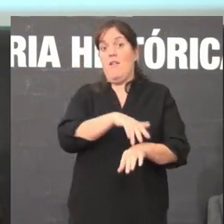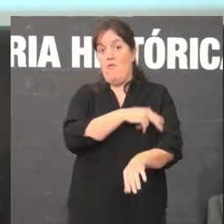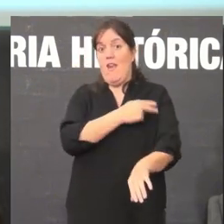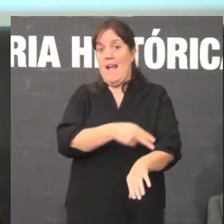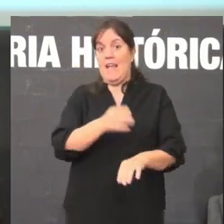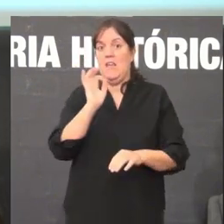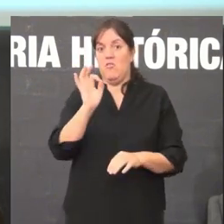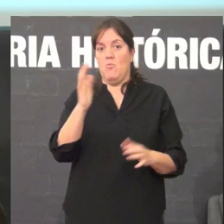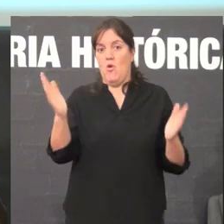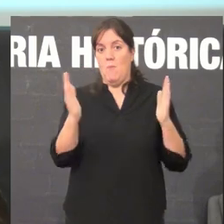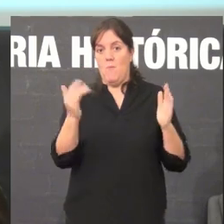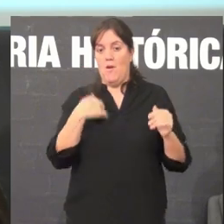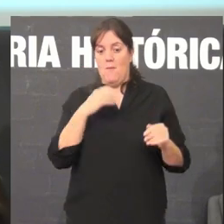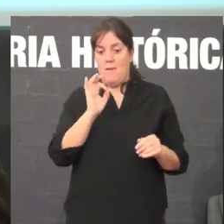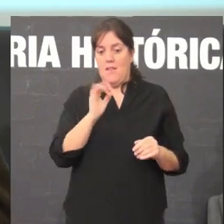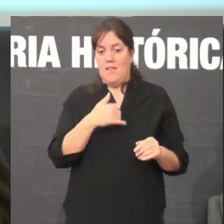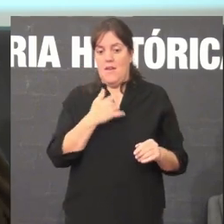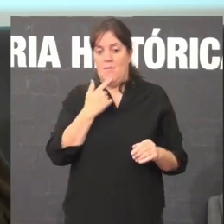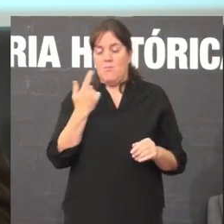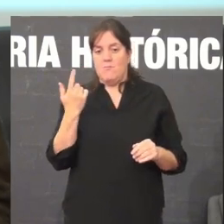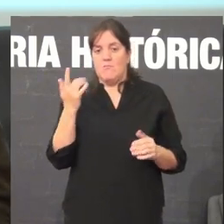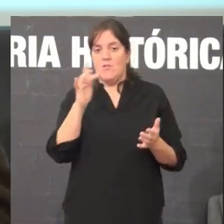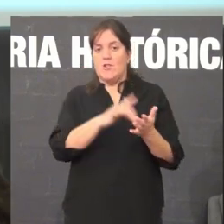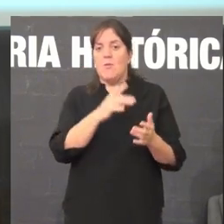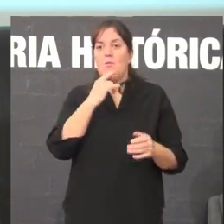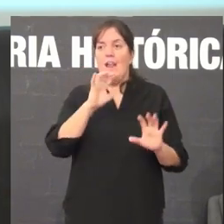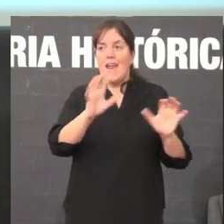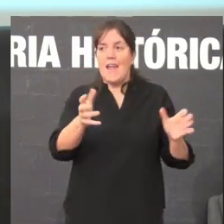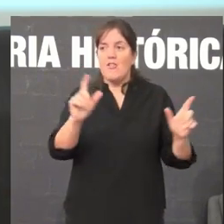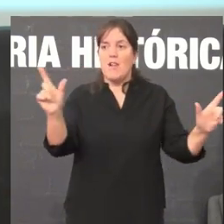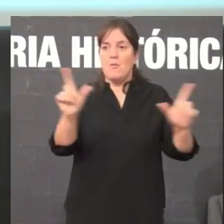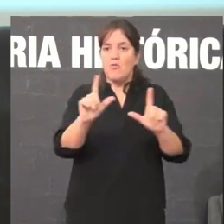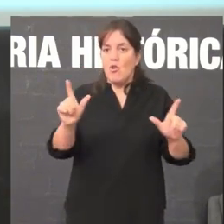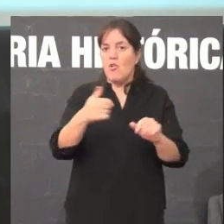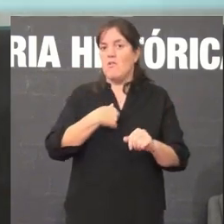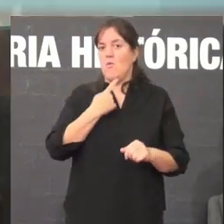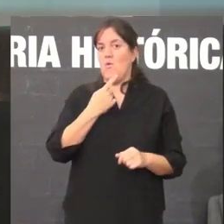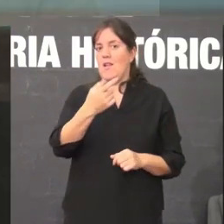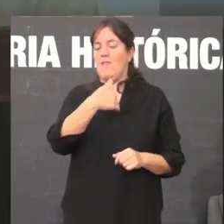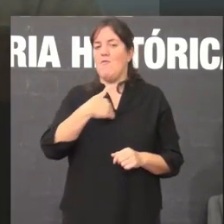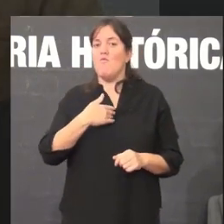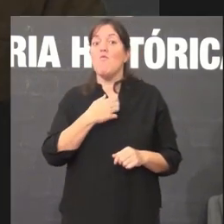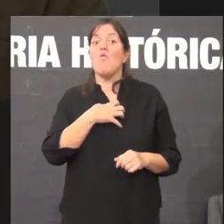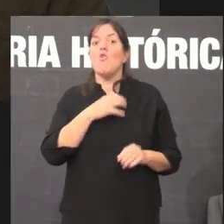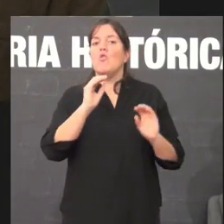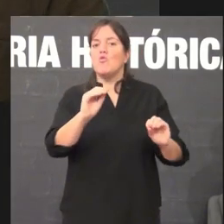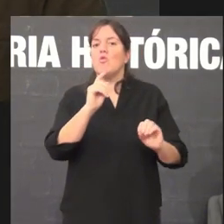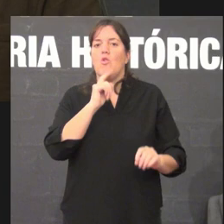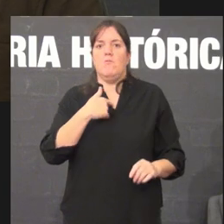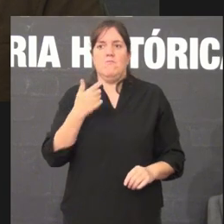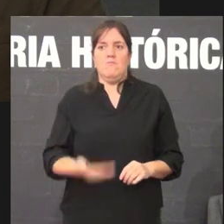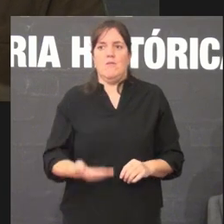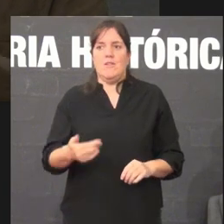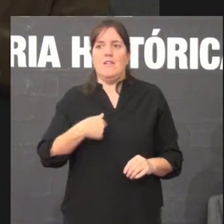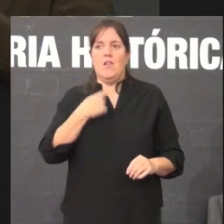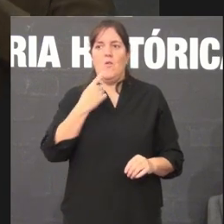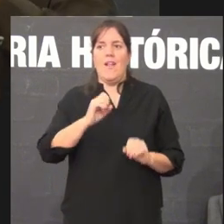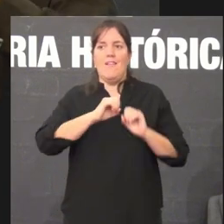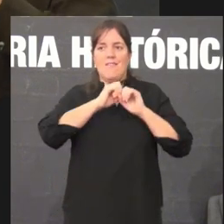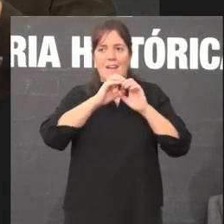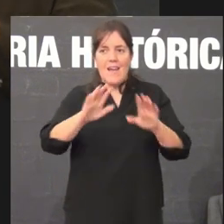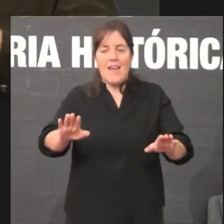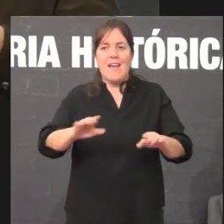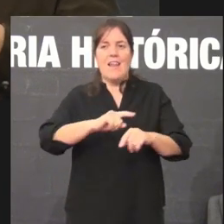momento histórico que xa se instaurou non? como a radio e televisión que tiveram un papel decisivo a súa generalización para a